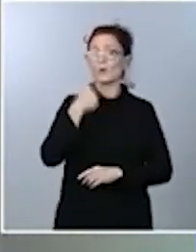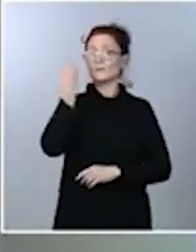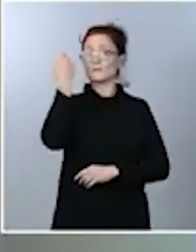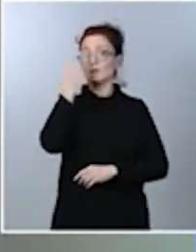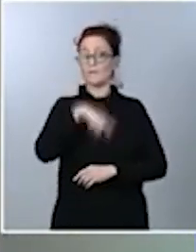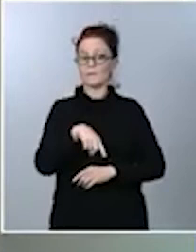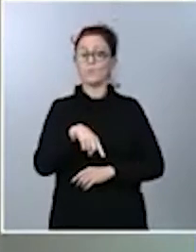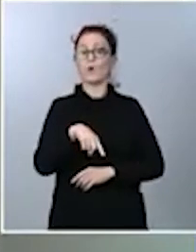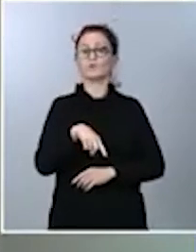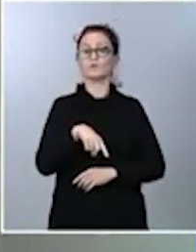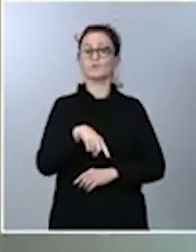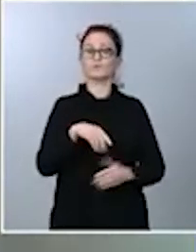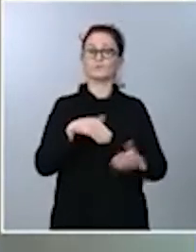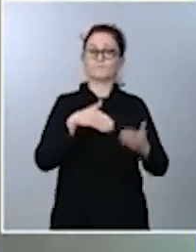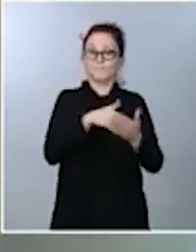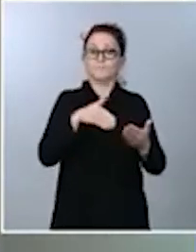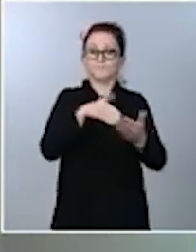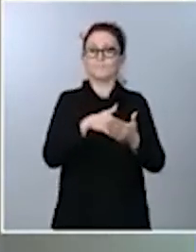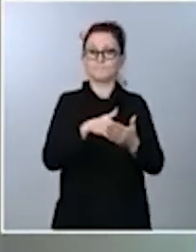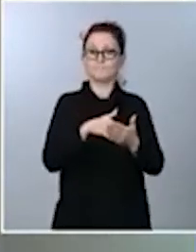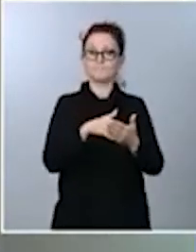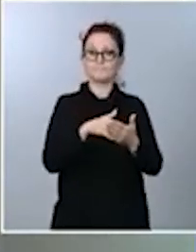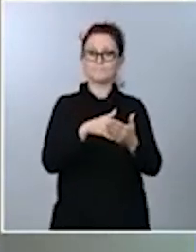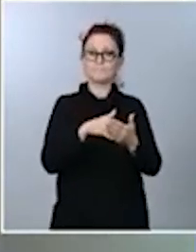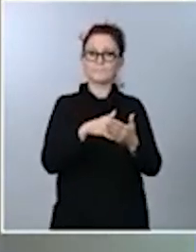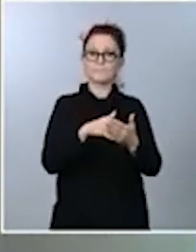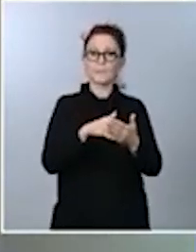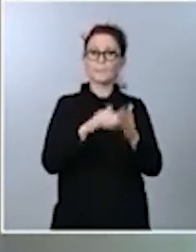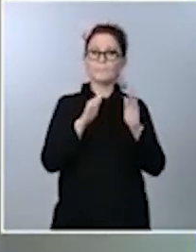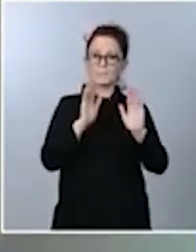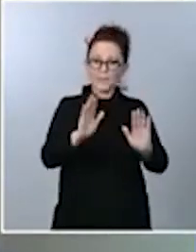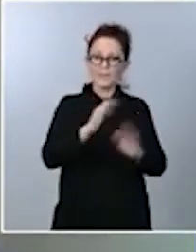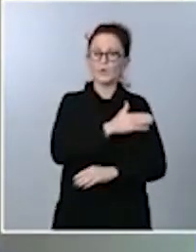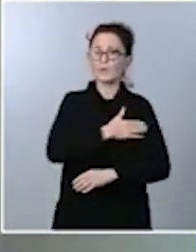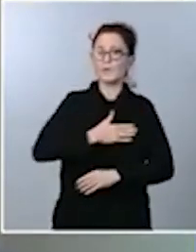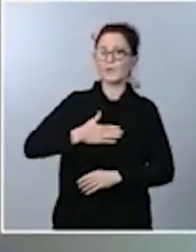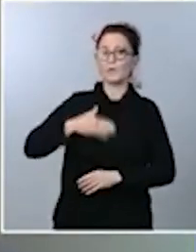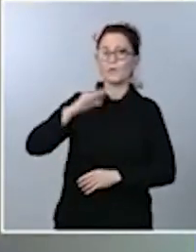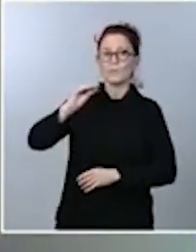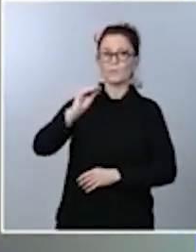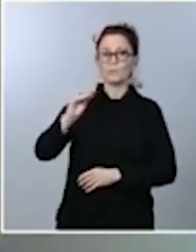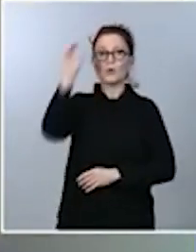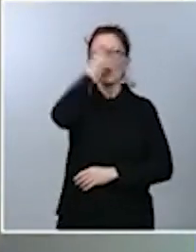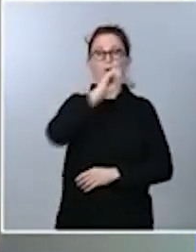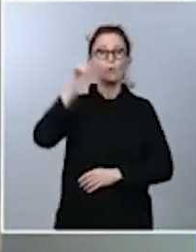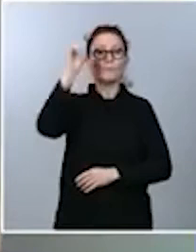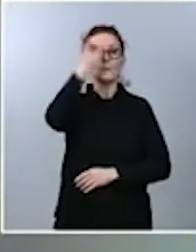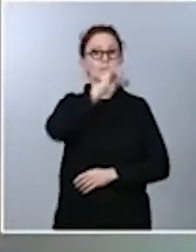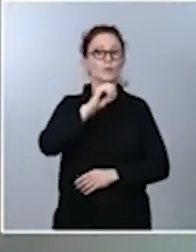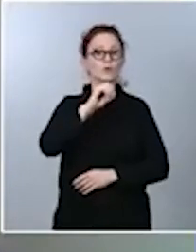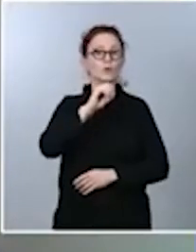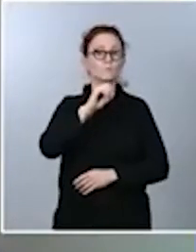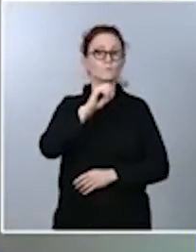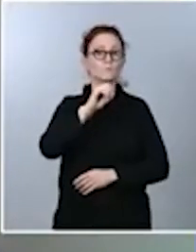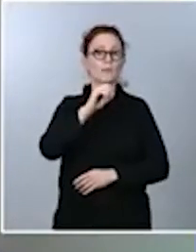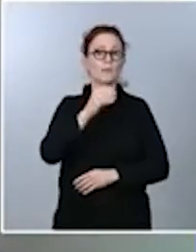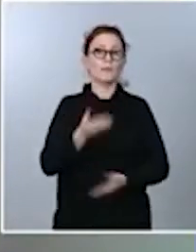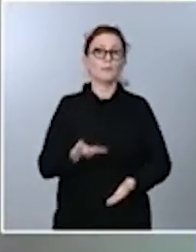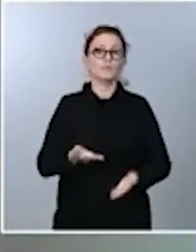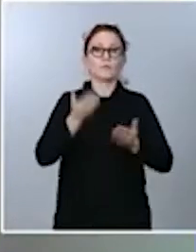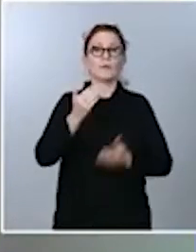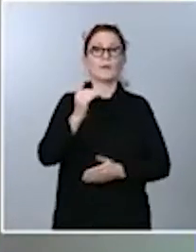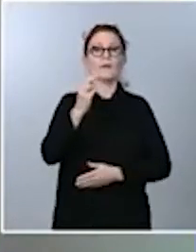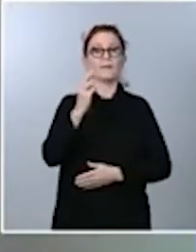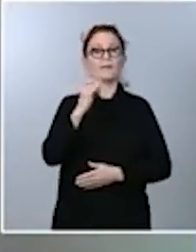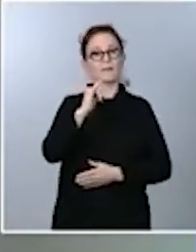escollos. Le quería preguntar su opinión concreta sobre la subida del IPREM, sobre las medidas